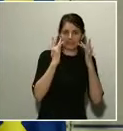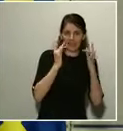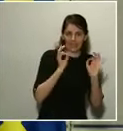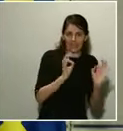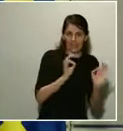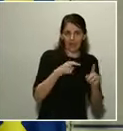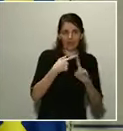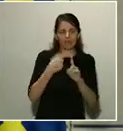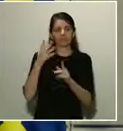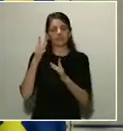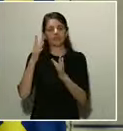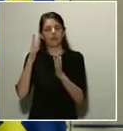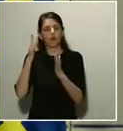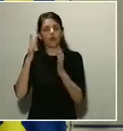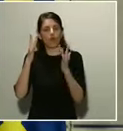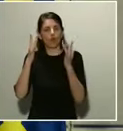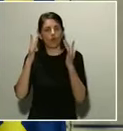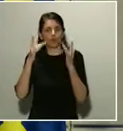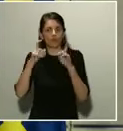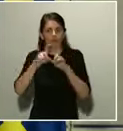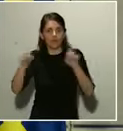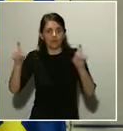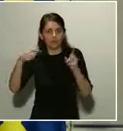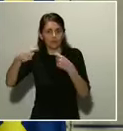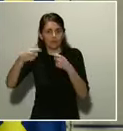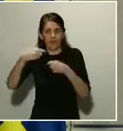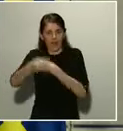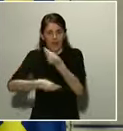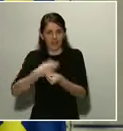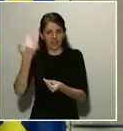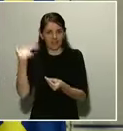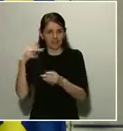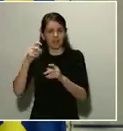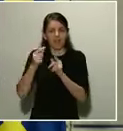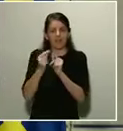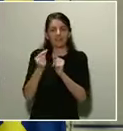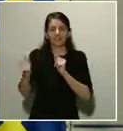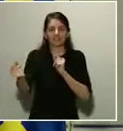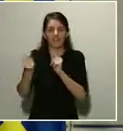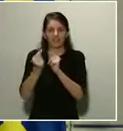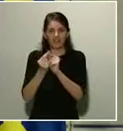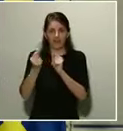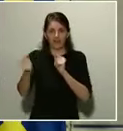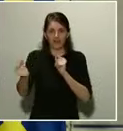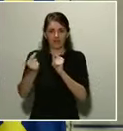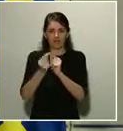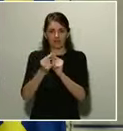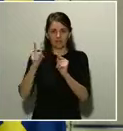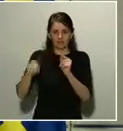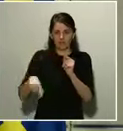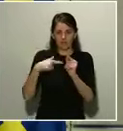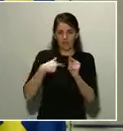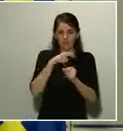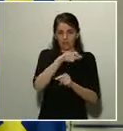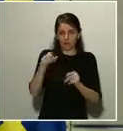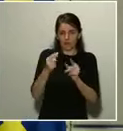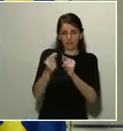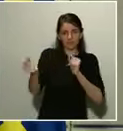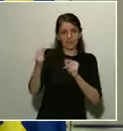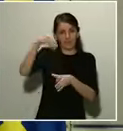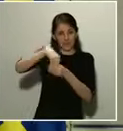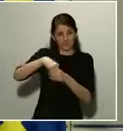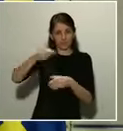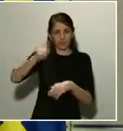comerciales han adoptado sobre la distancia de los diferentes clientes entre sí y respecto del personal